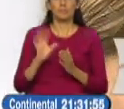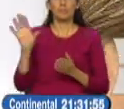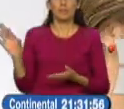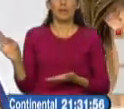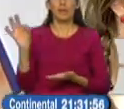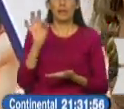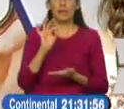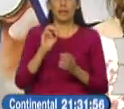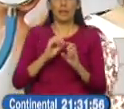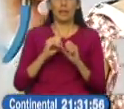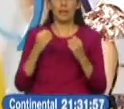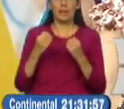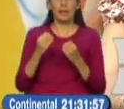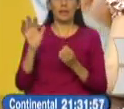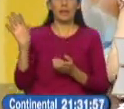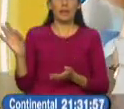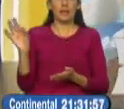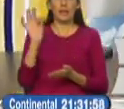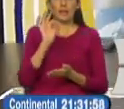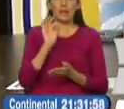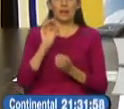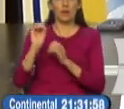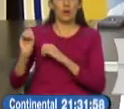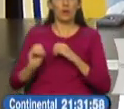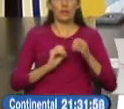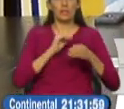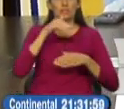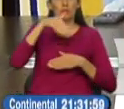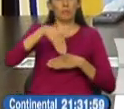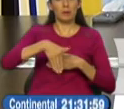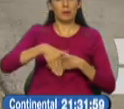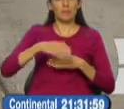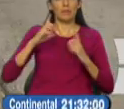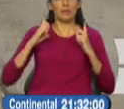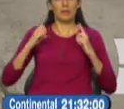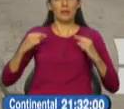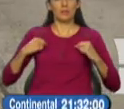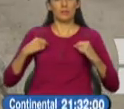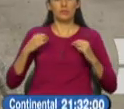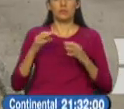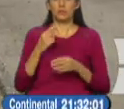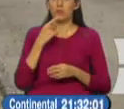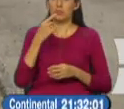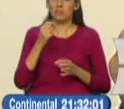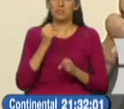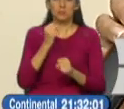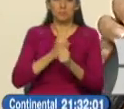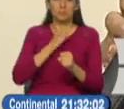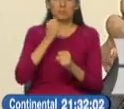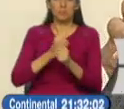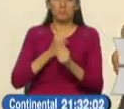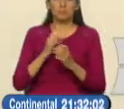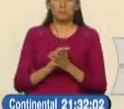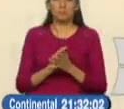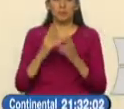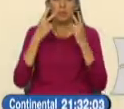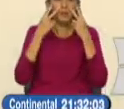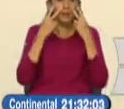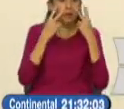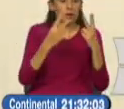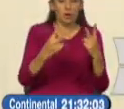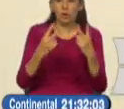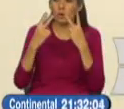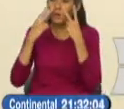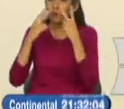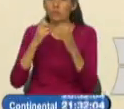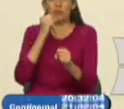Organización Panamericana de la Salud en Ecuador, Gina Tambini, destaca el servicio por parte del gobierno central. Reconocer el trabajo